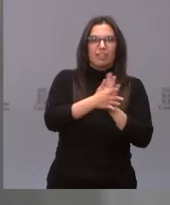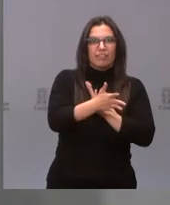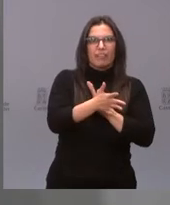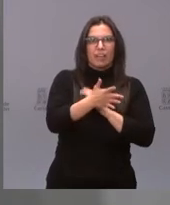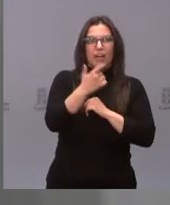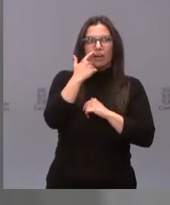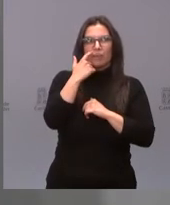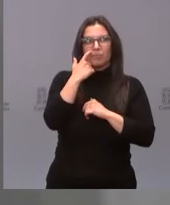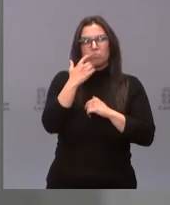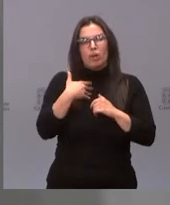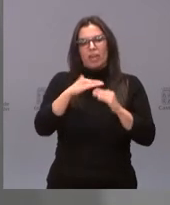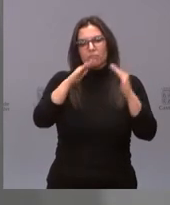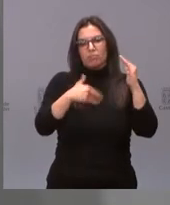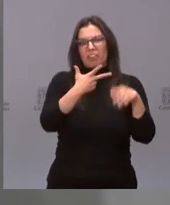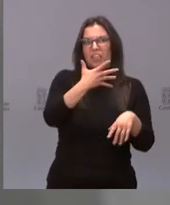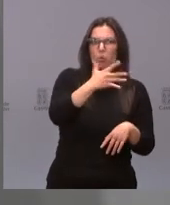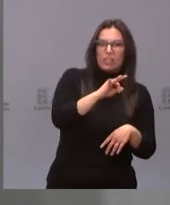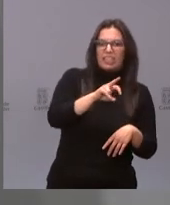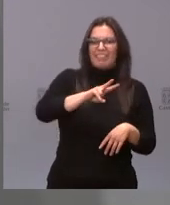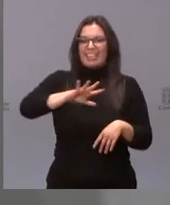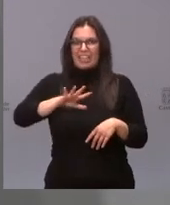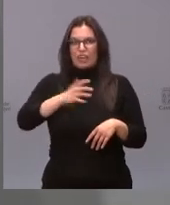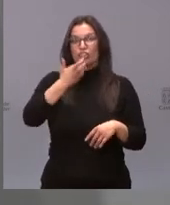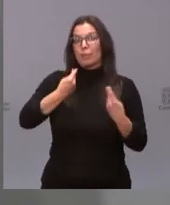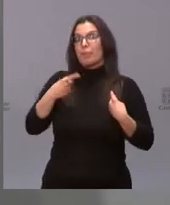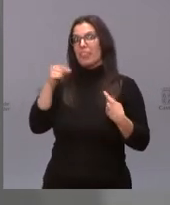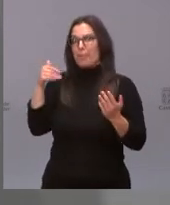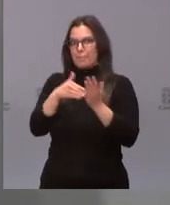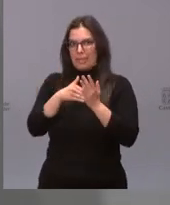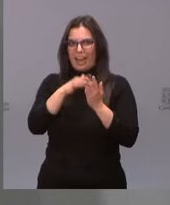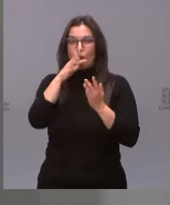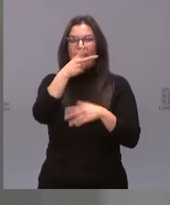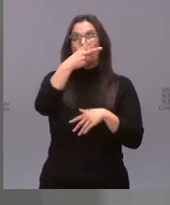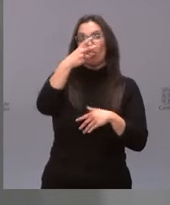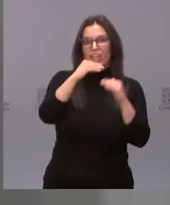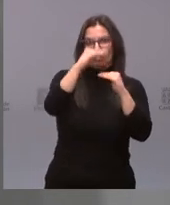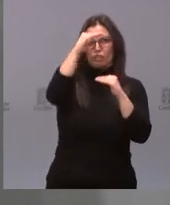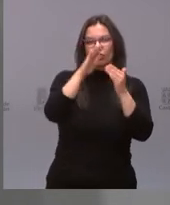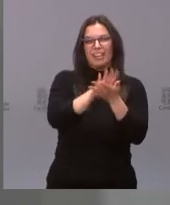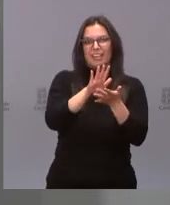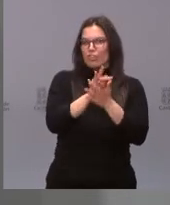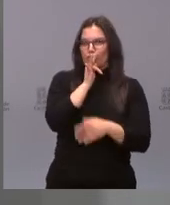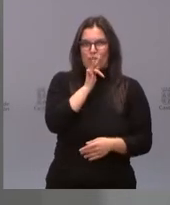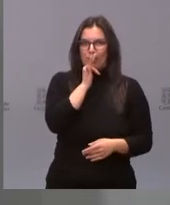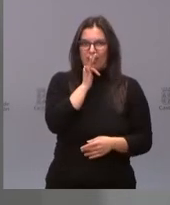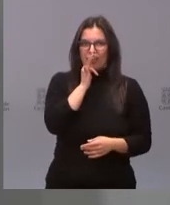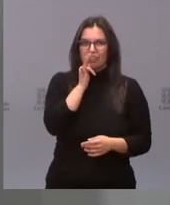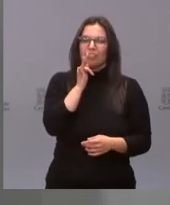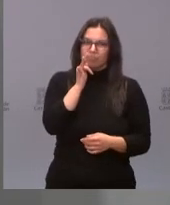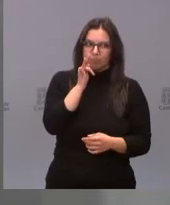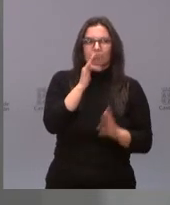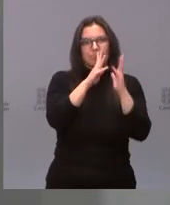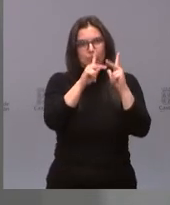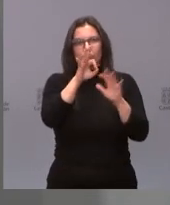autores hablan de 50 y otros de 25, es decir, que todavía estamos lejos de la tranquilidad, seguimos teniendo una alta